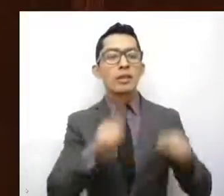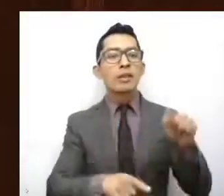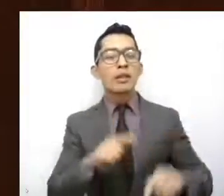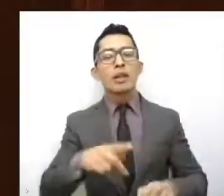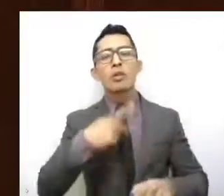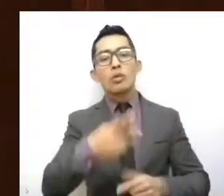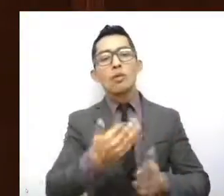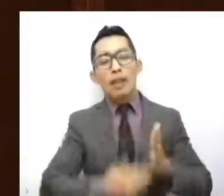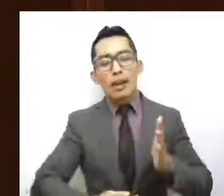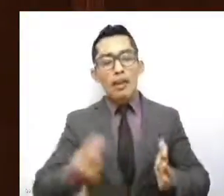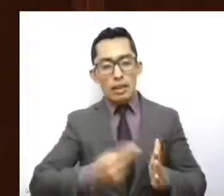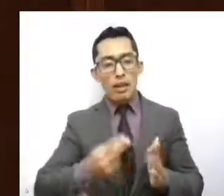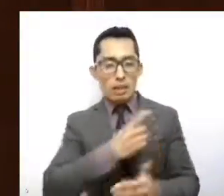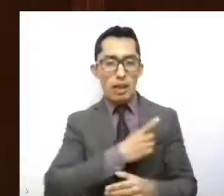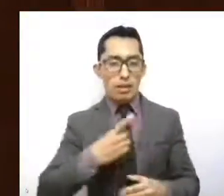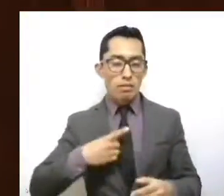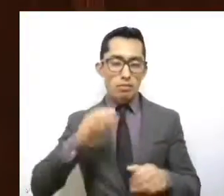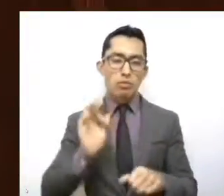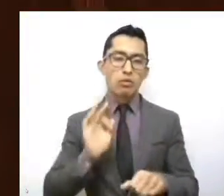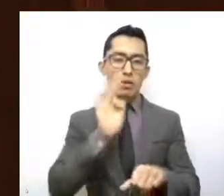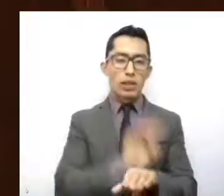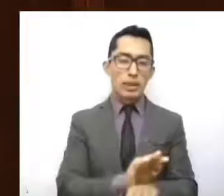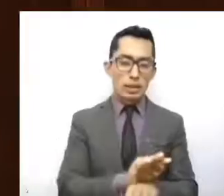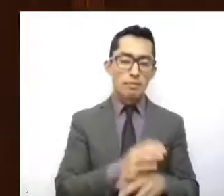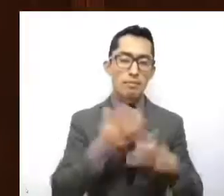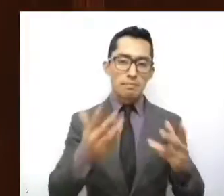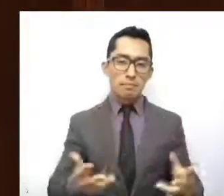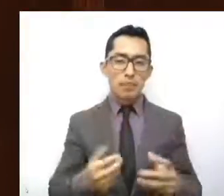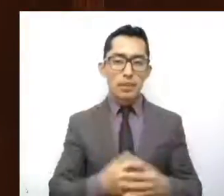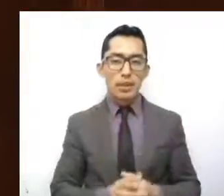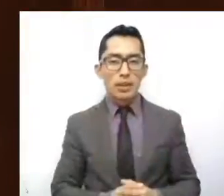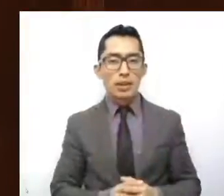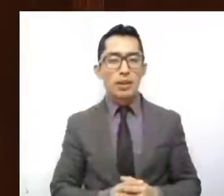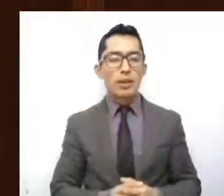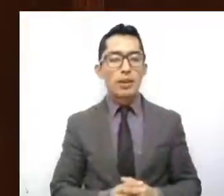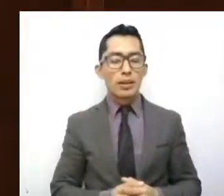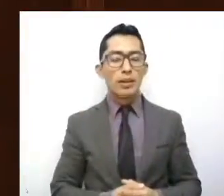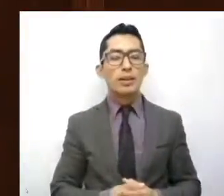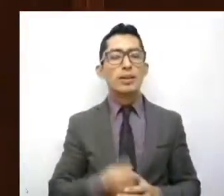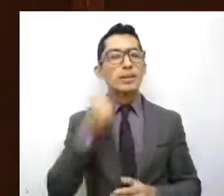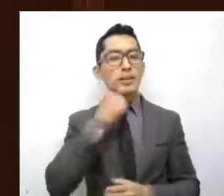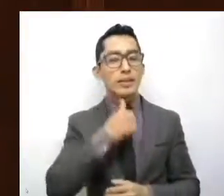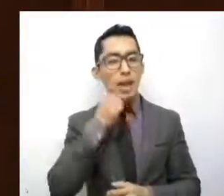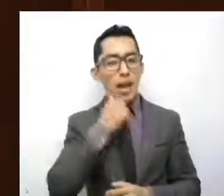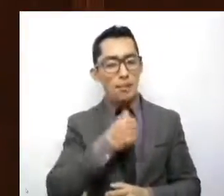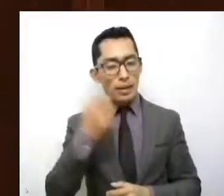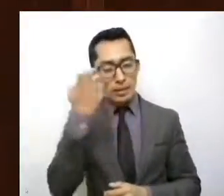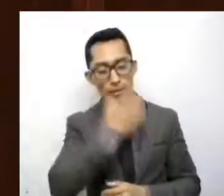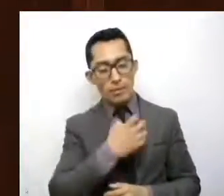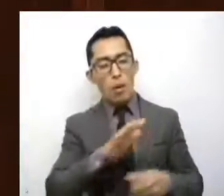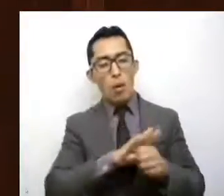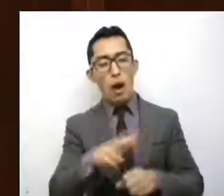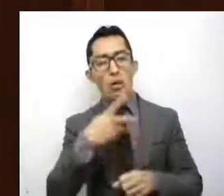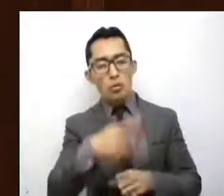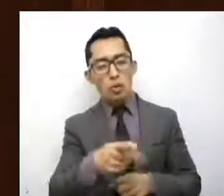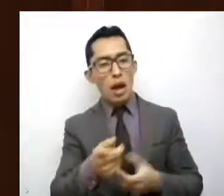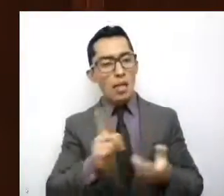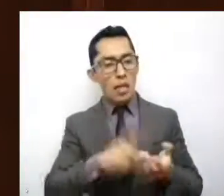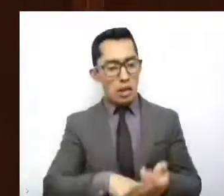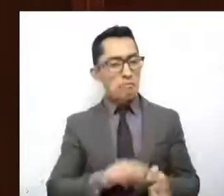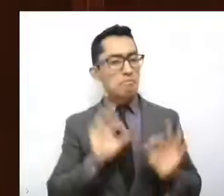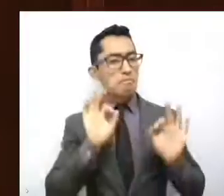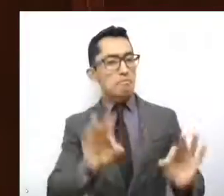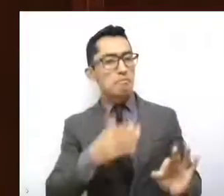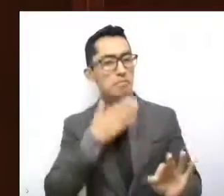de su edad, siempre que procede por atención a sus habilidades, tomando como marco sus